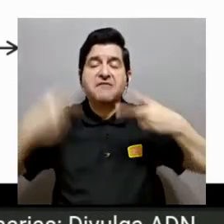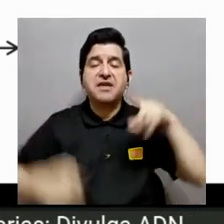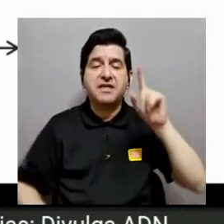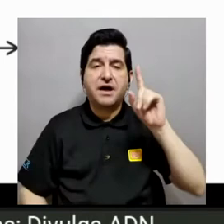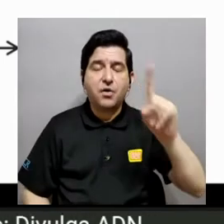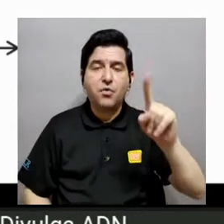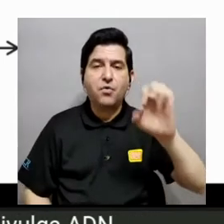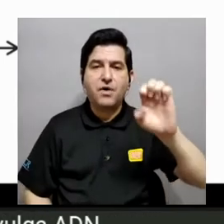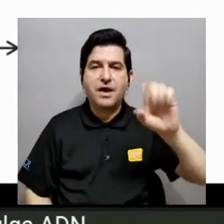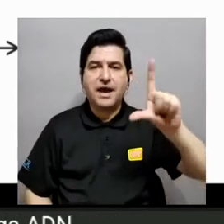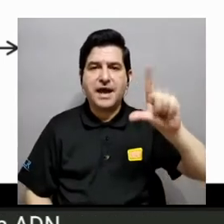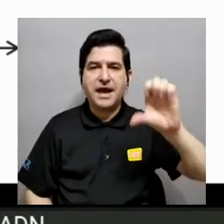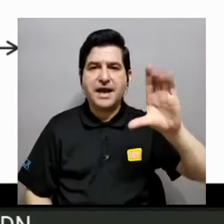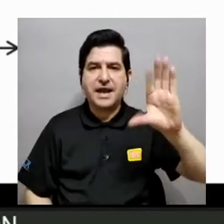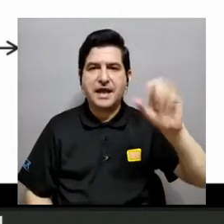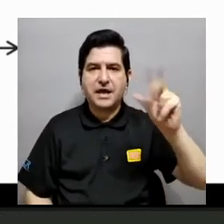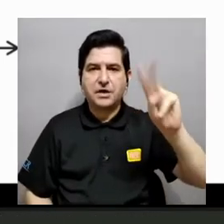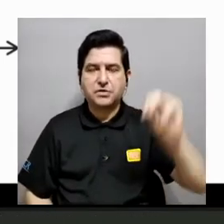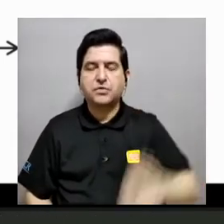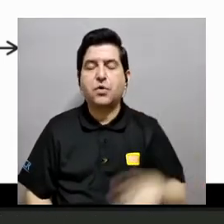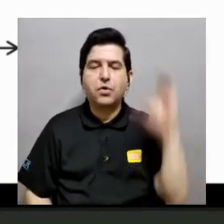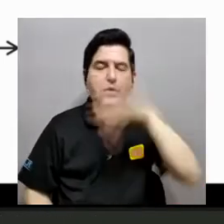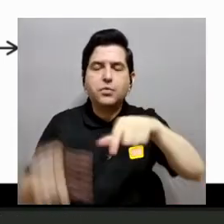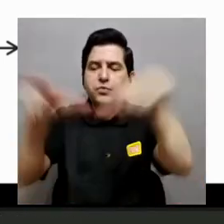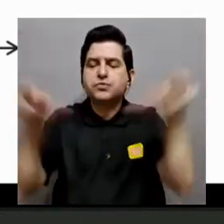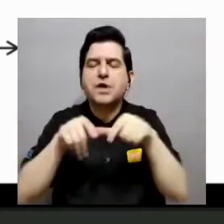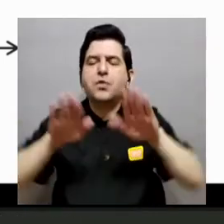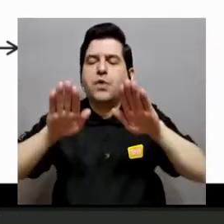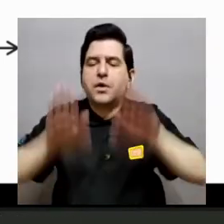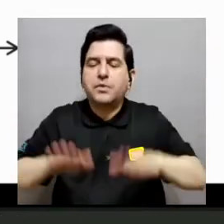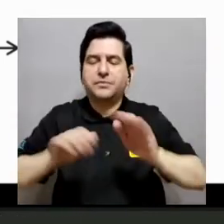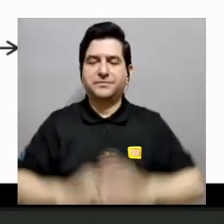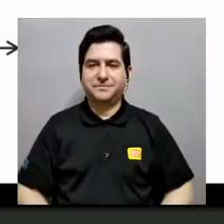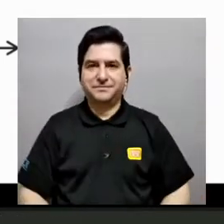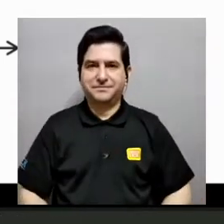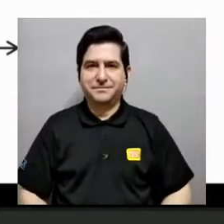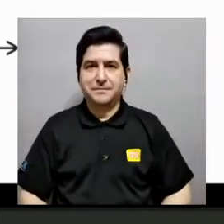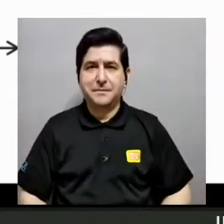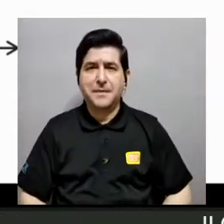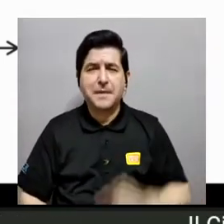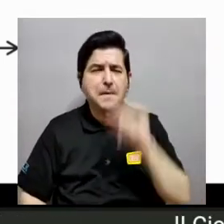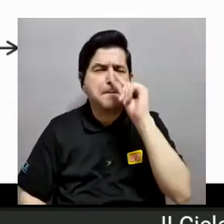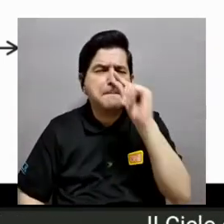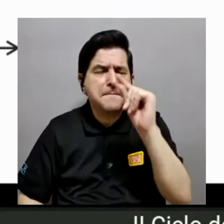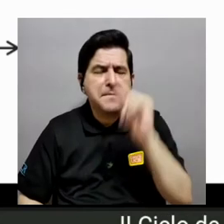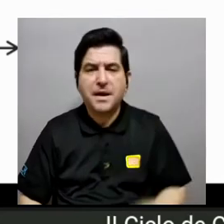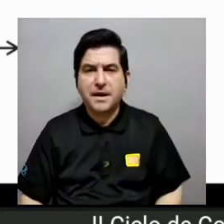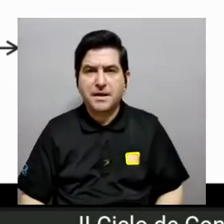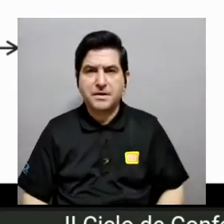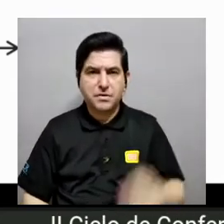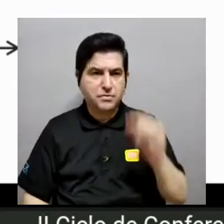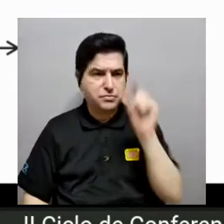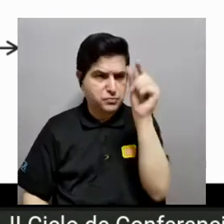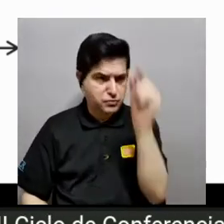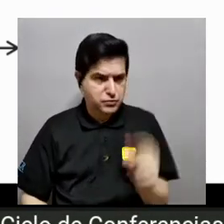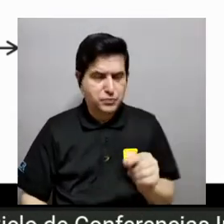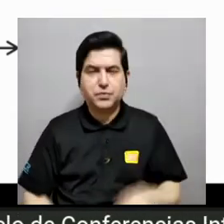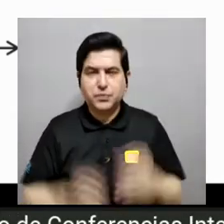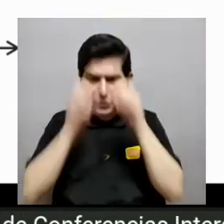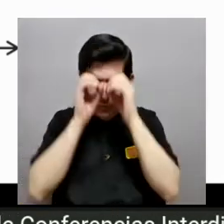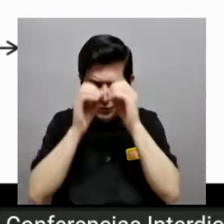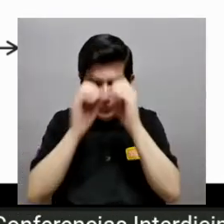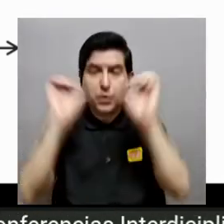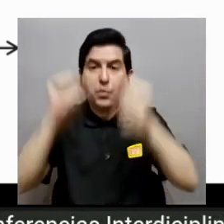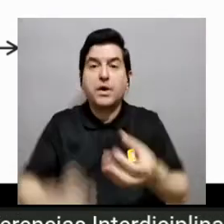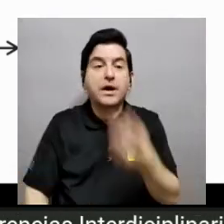buscando un lugar donde descansar. Resulta que existen microorganismos que pueden comer